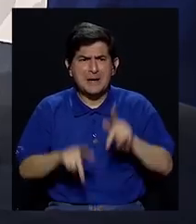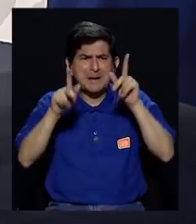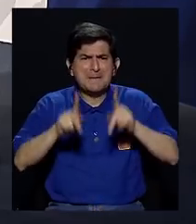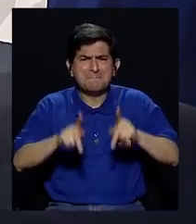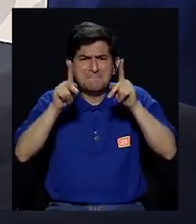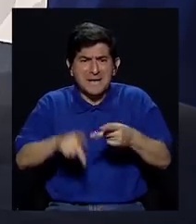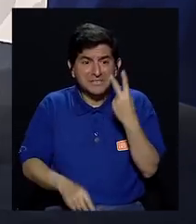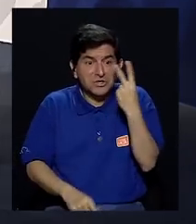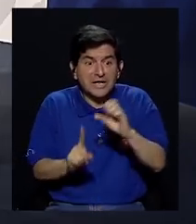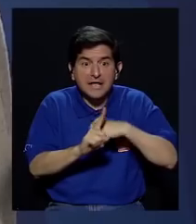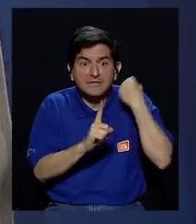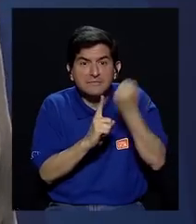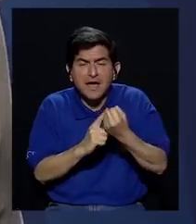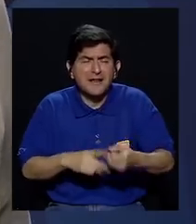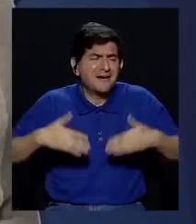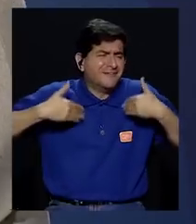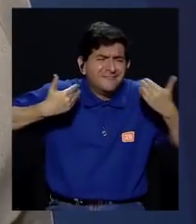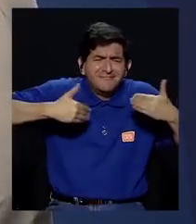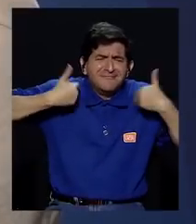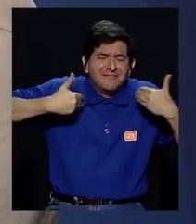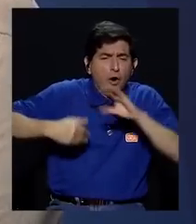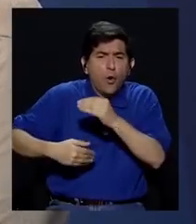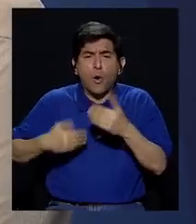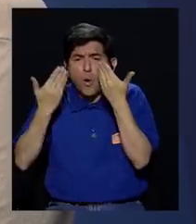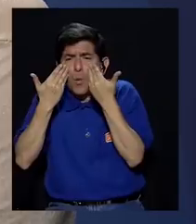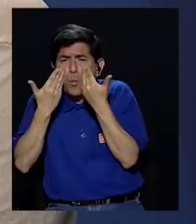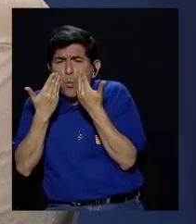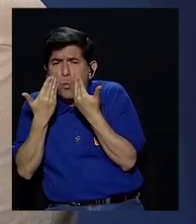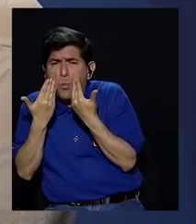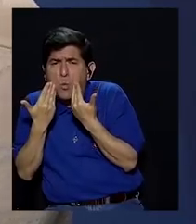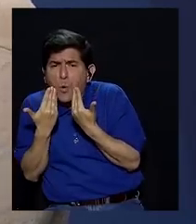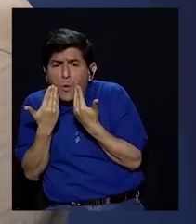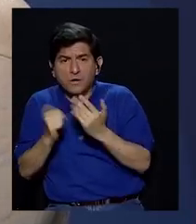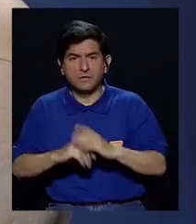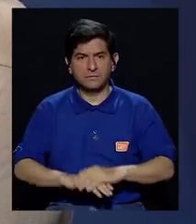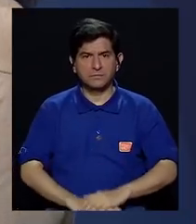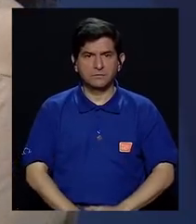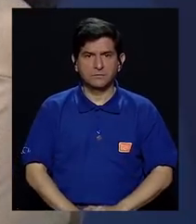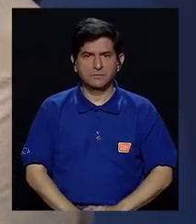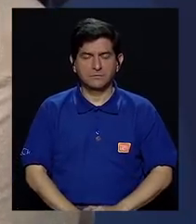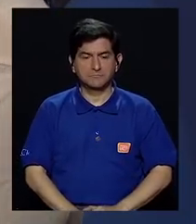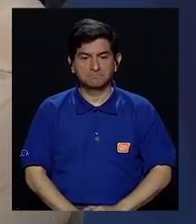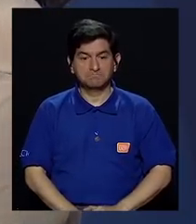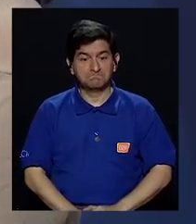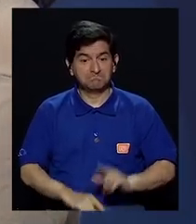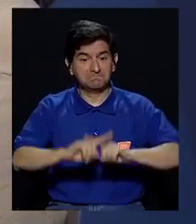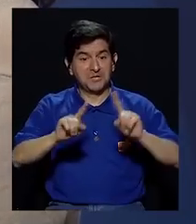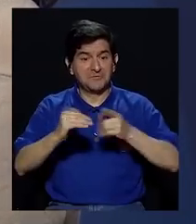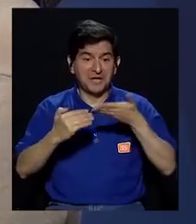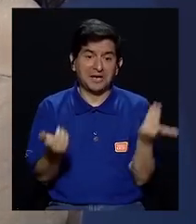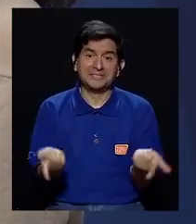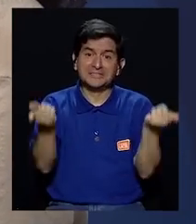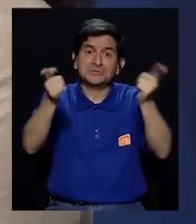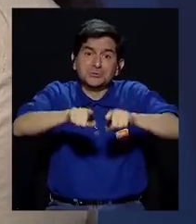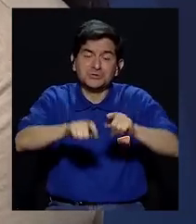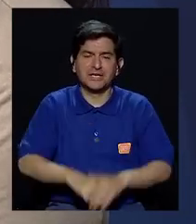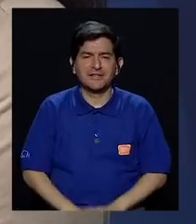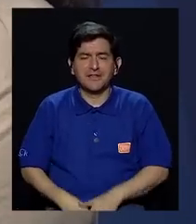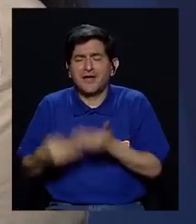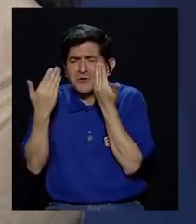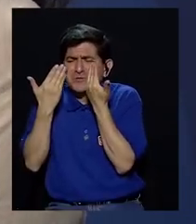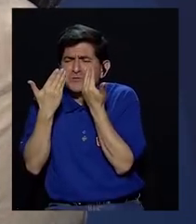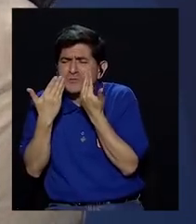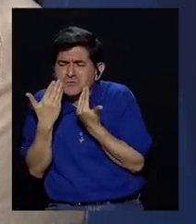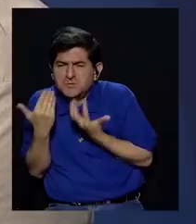con el que la gente está viviendo esto. La felicidad o la tristeza. Entonces, pueden pasar varias cosas. Que la